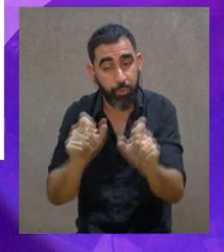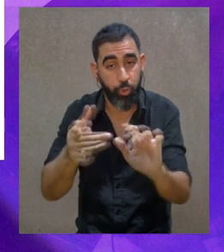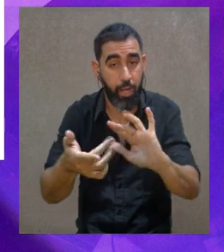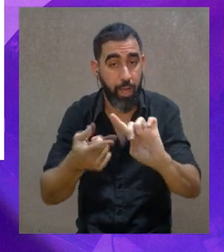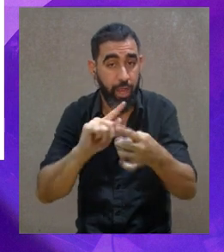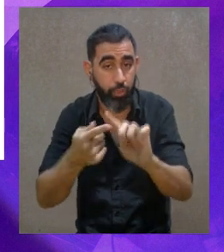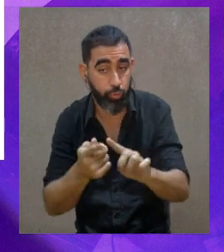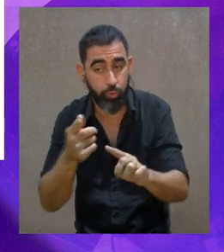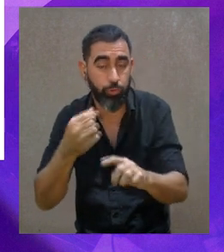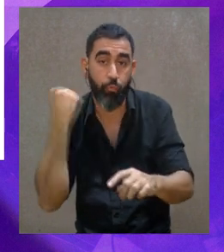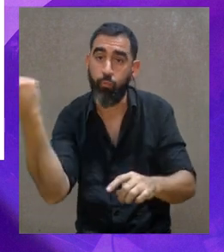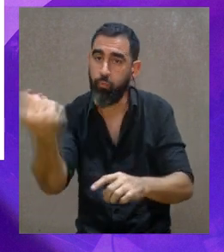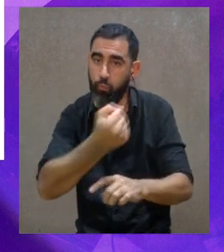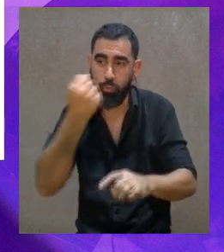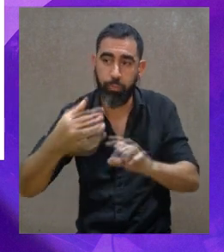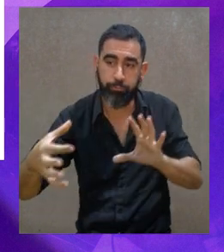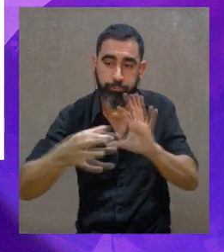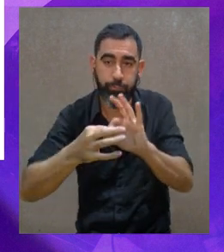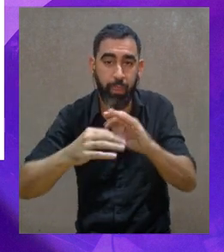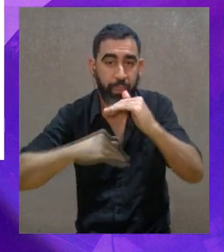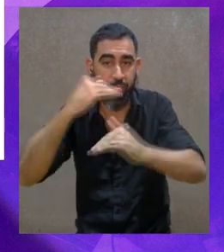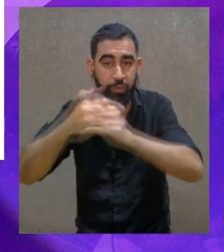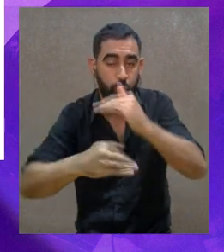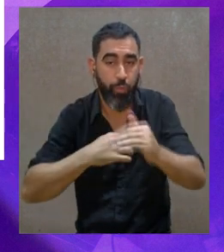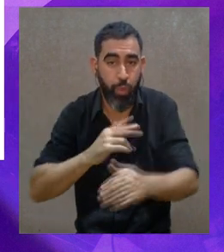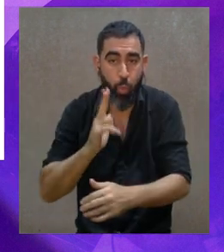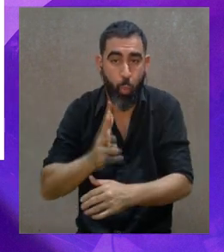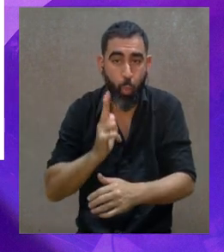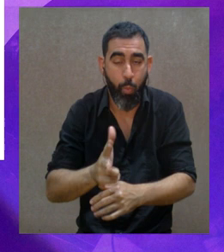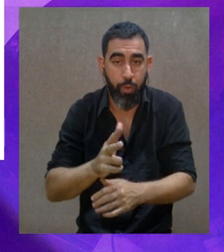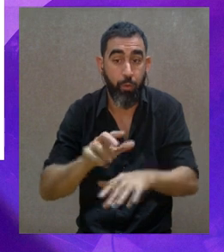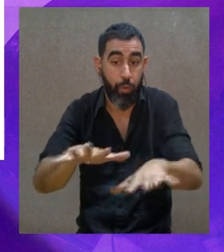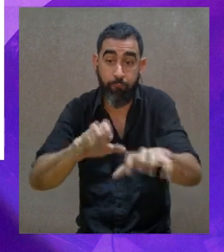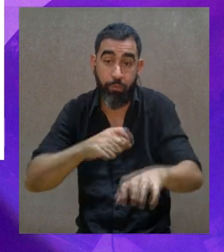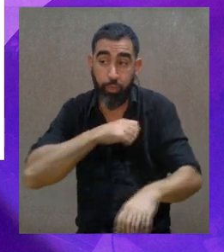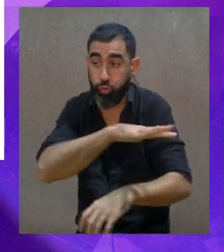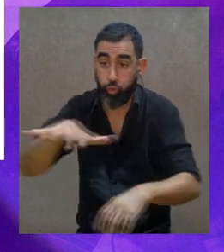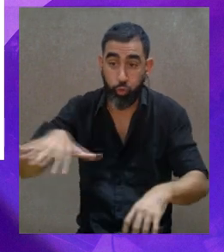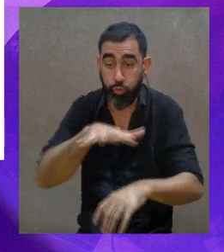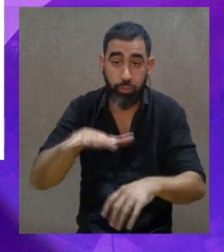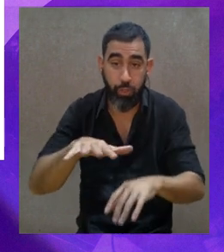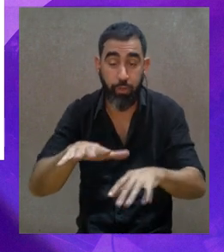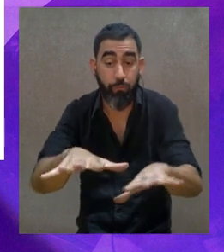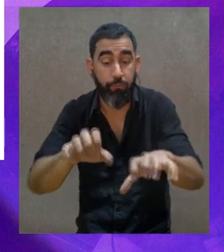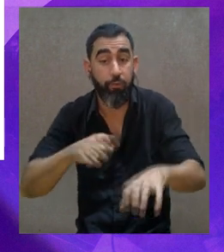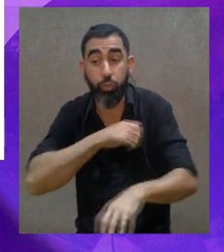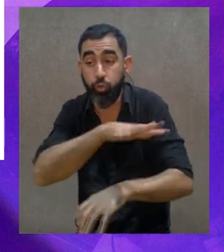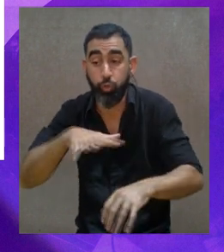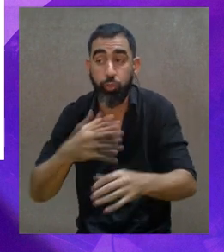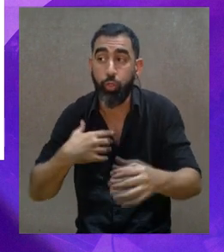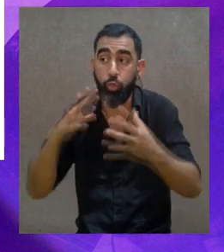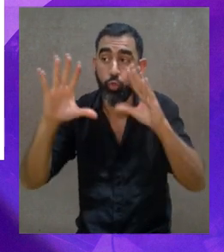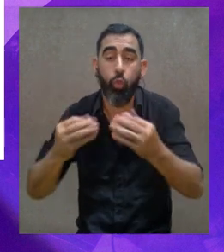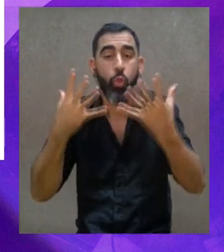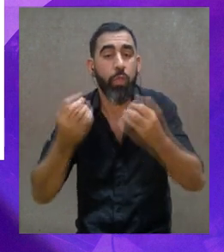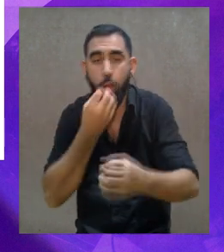cardíaca y sus hormonas también llegan a un nivel de empatía y vibran a un mismo